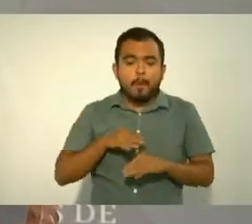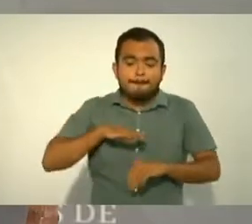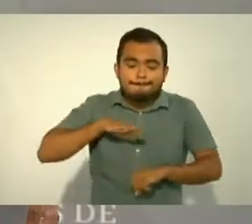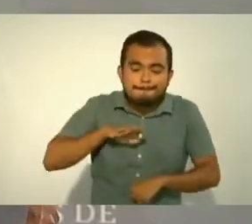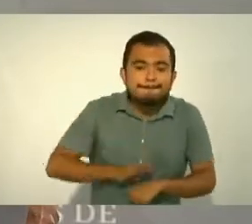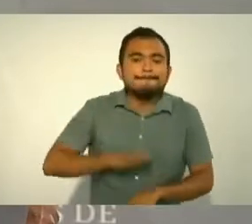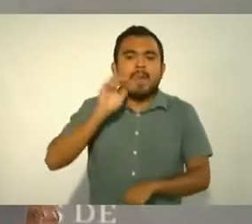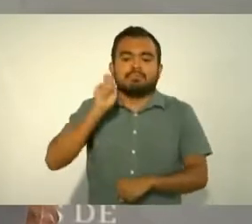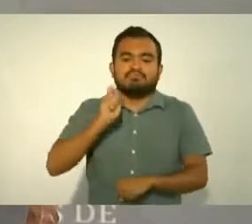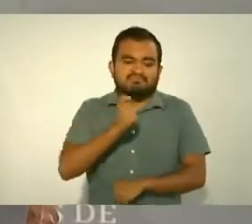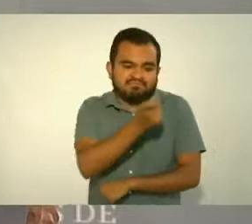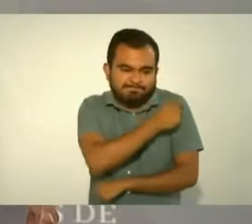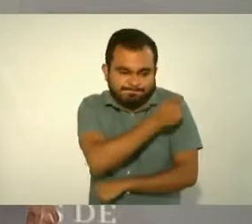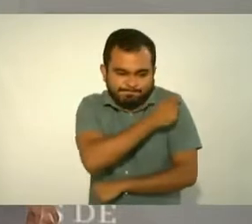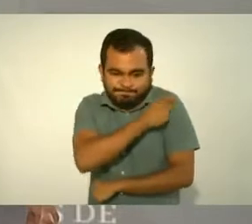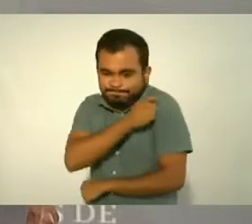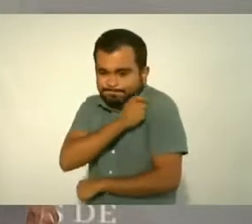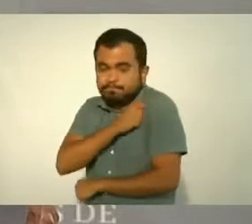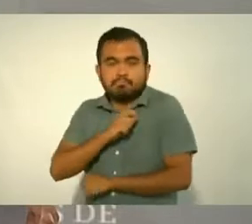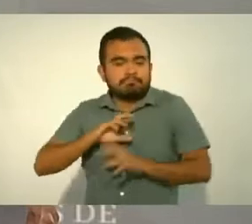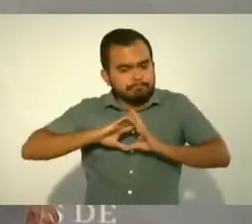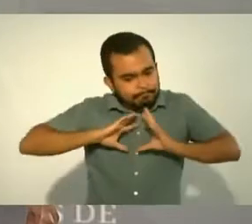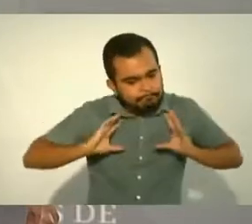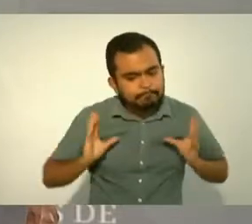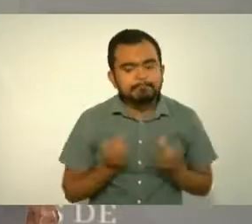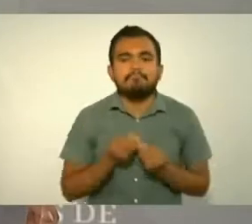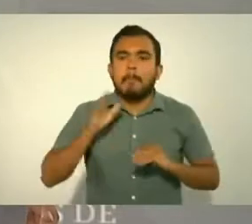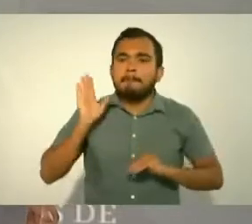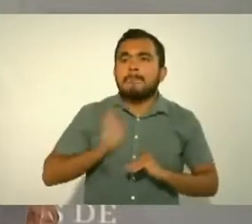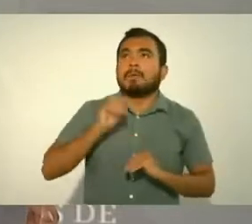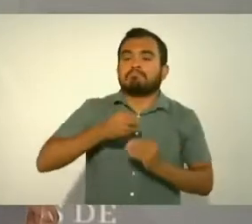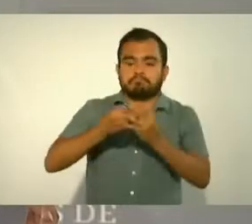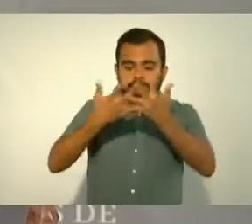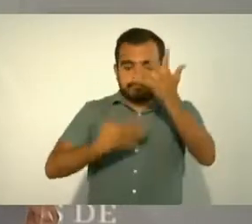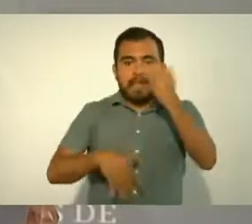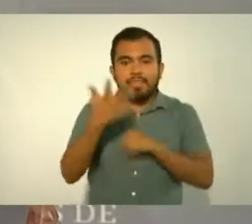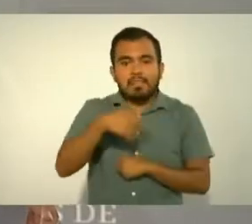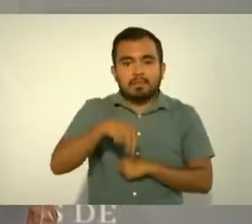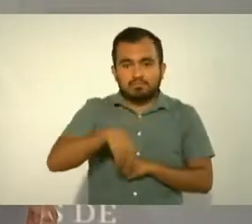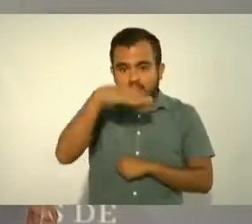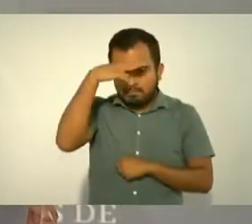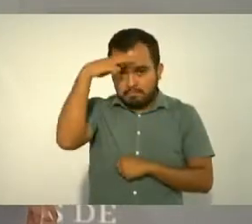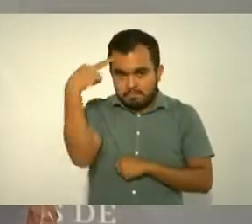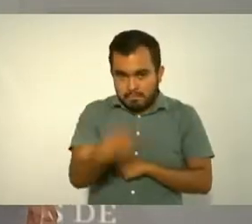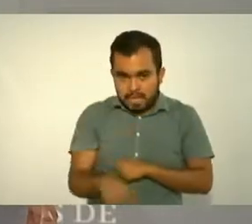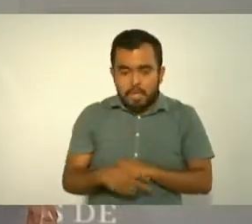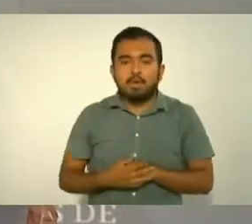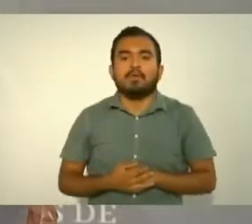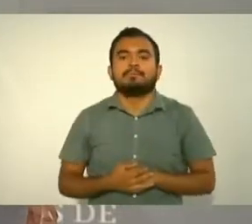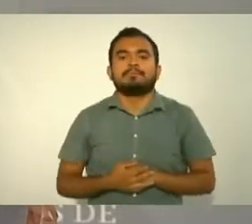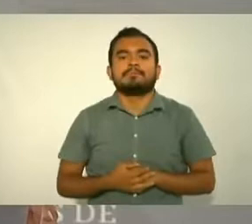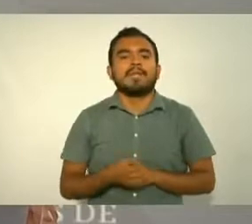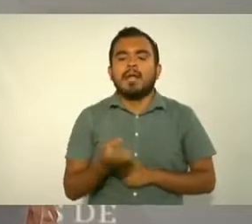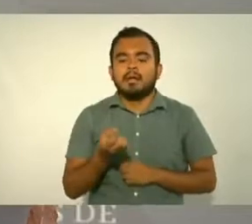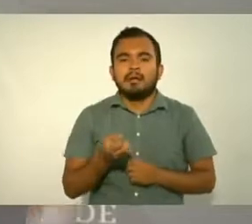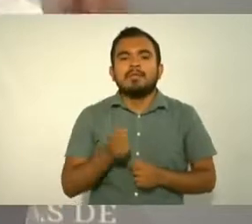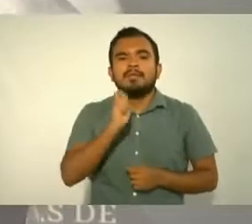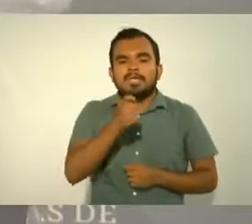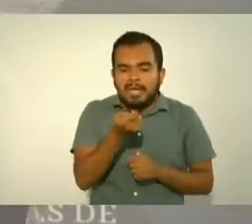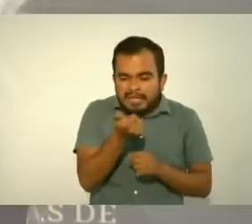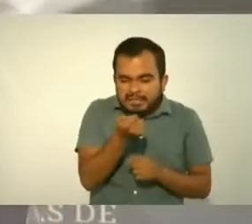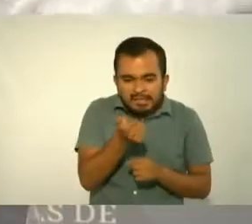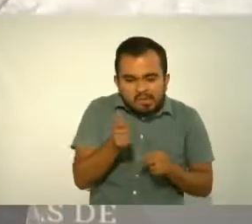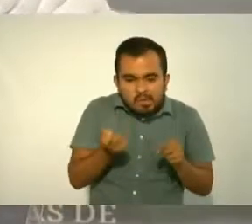aplicó. Cuando vino la nueva variante más contagiosa